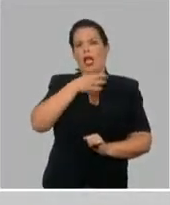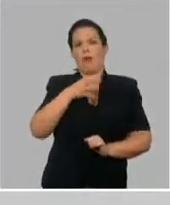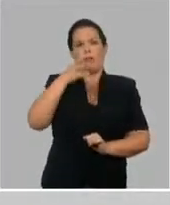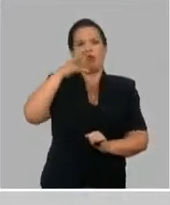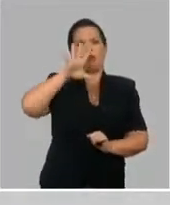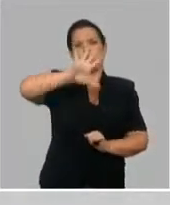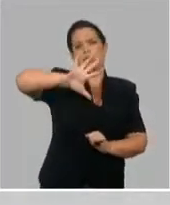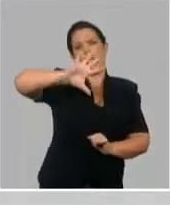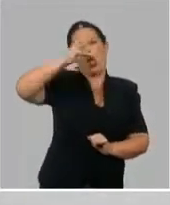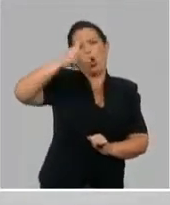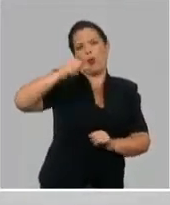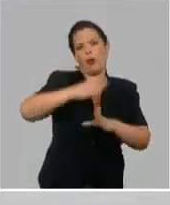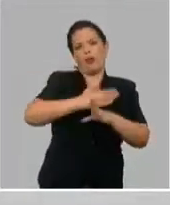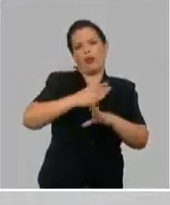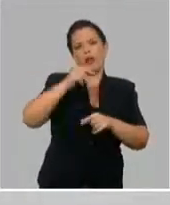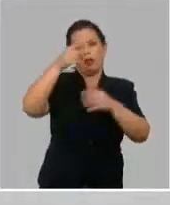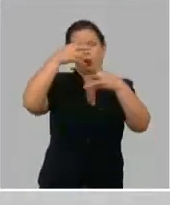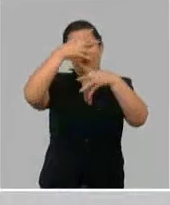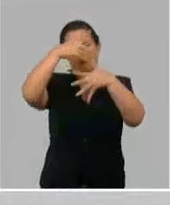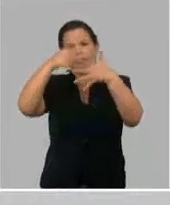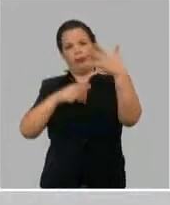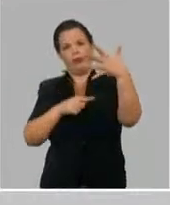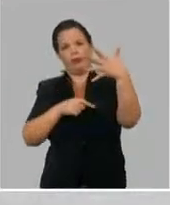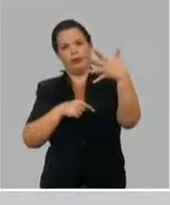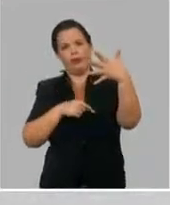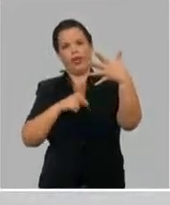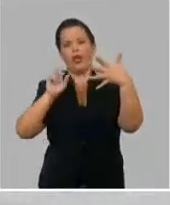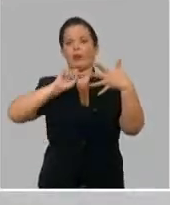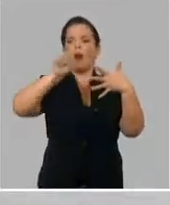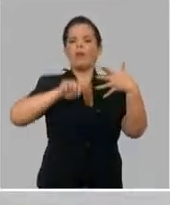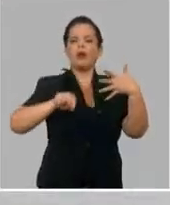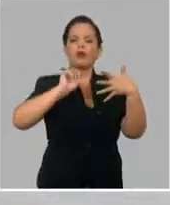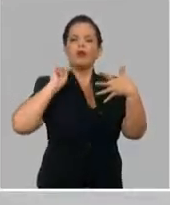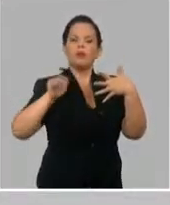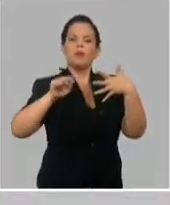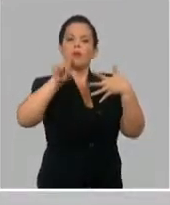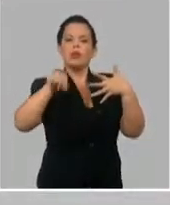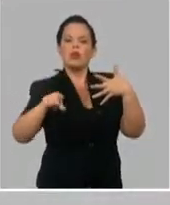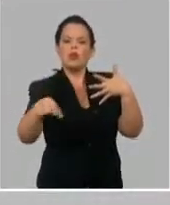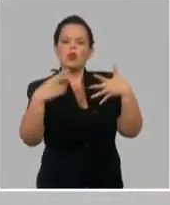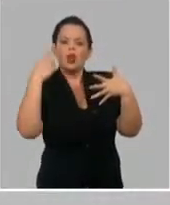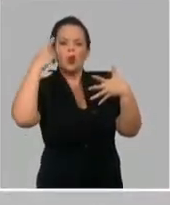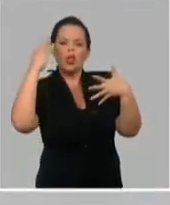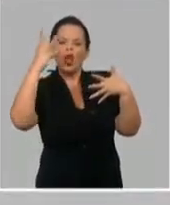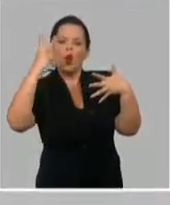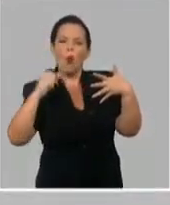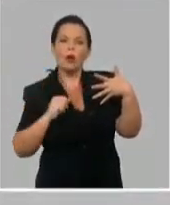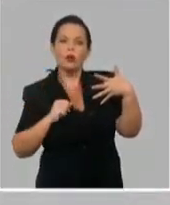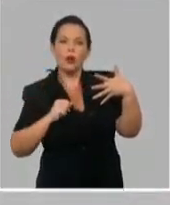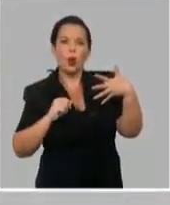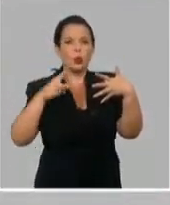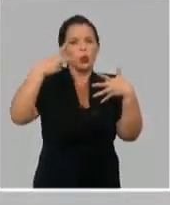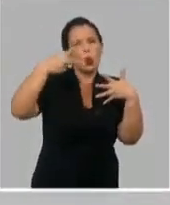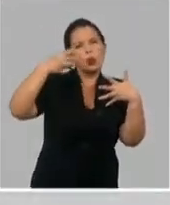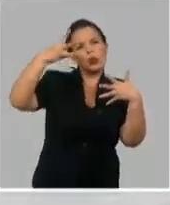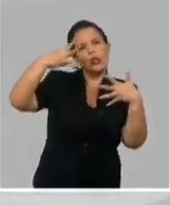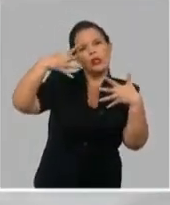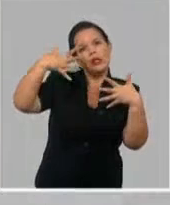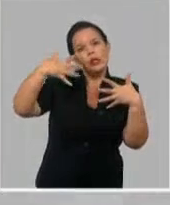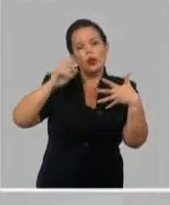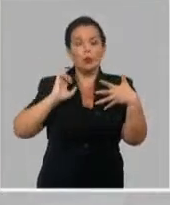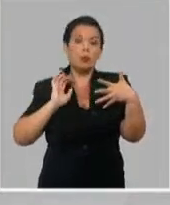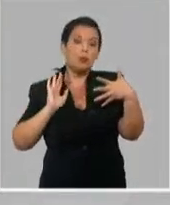de 3. La mayor parte de las personas está en un rango medio. Ese es el porciento de personas con la longitud de palabras recordadas.